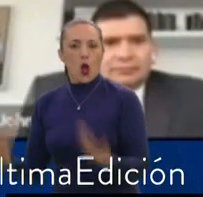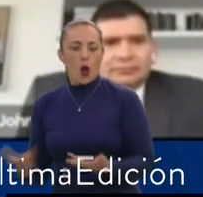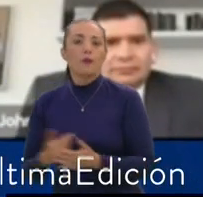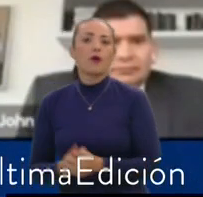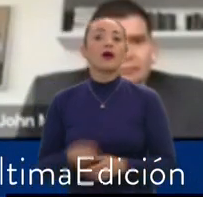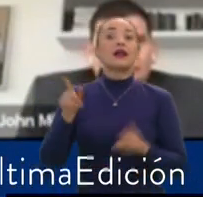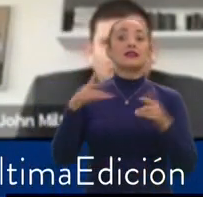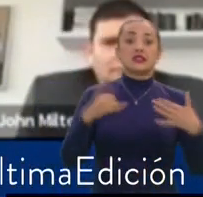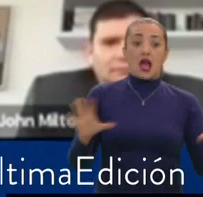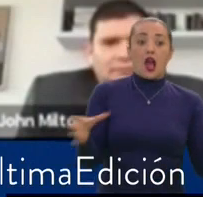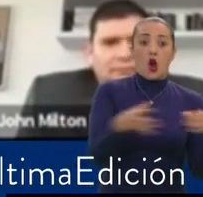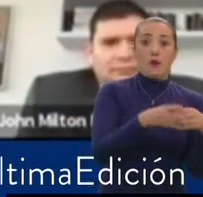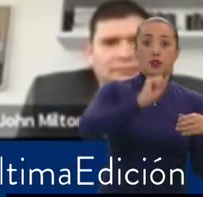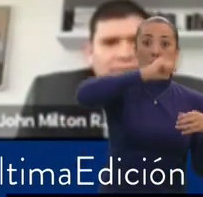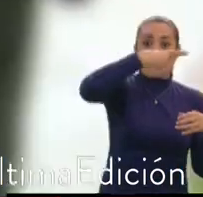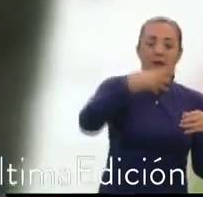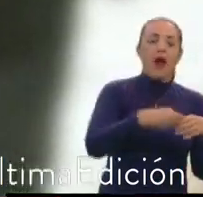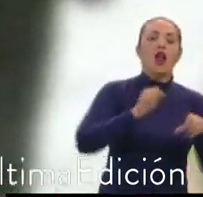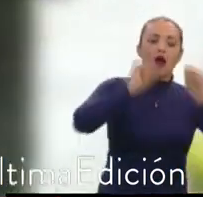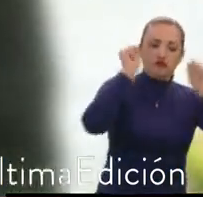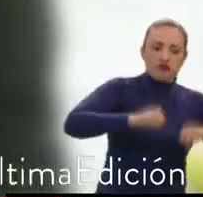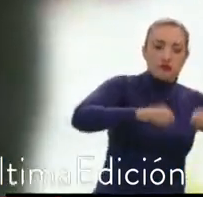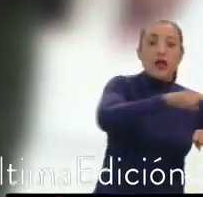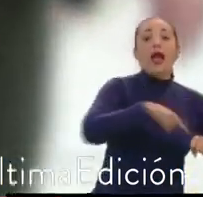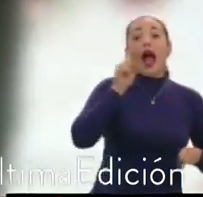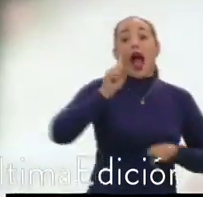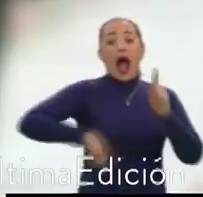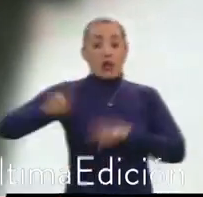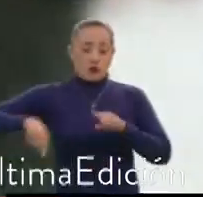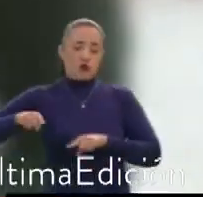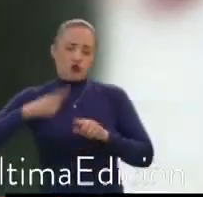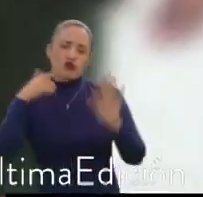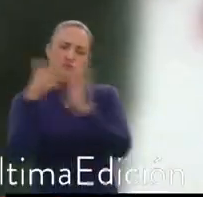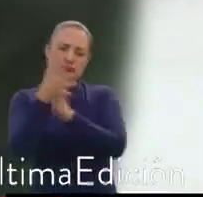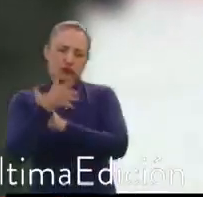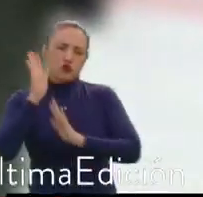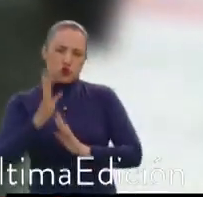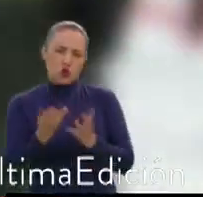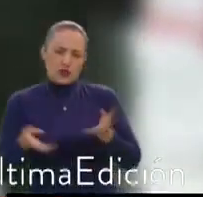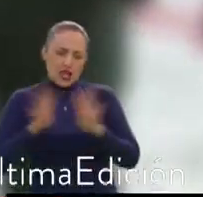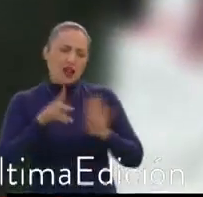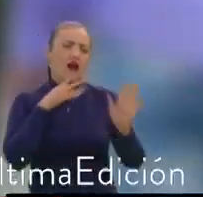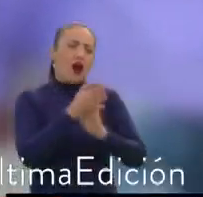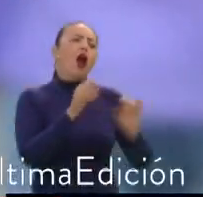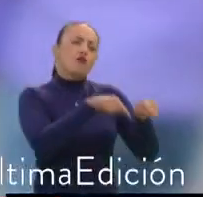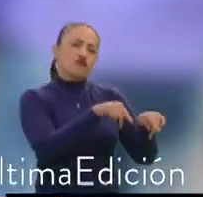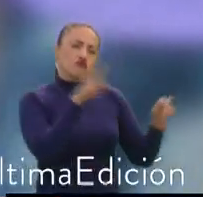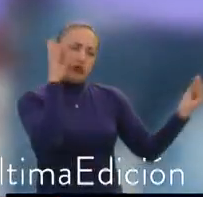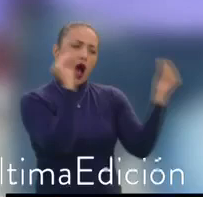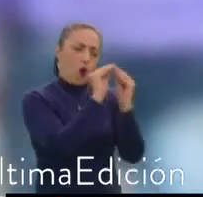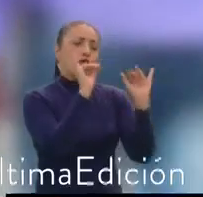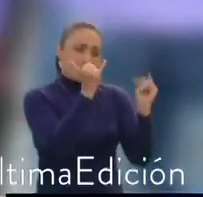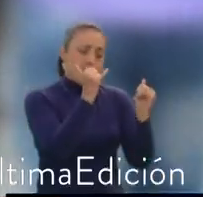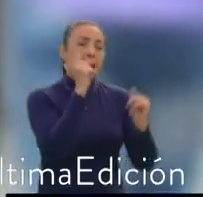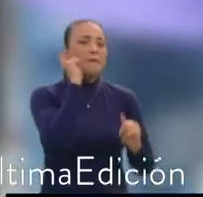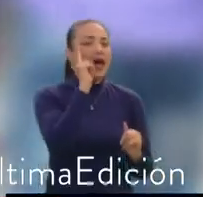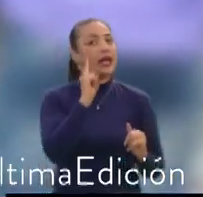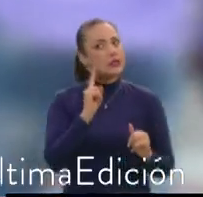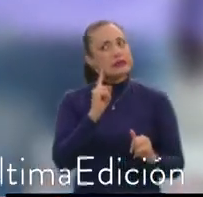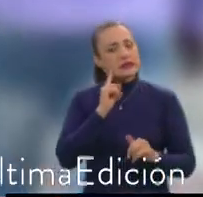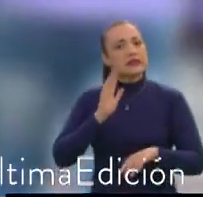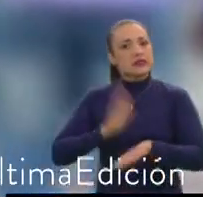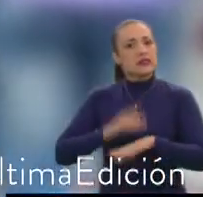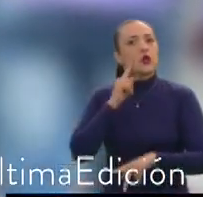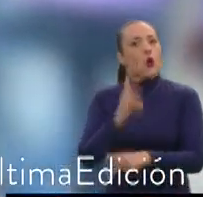Primera del Senado, algunos parlamentarios, a pesar de que la apoyaron, manifestaron que esta propuesta podría generar una eventual limitación a los padres de